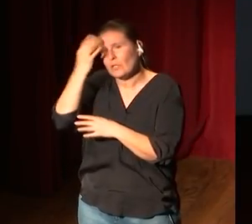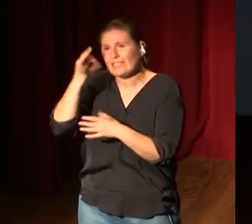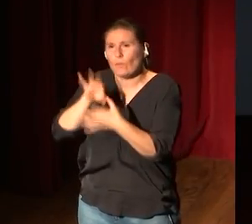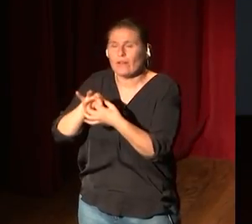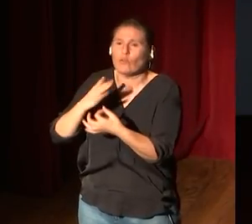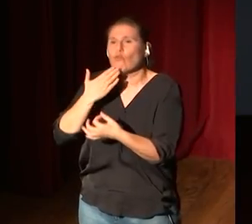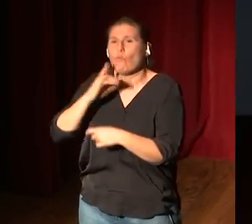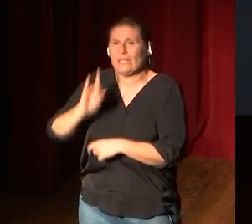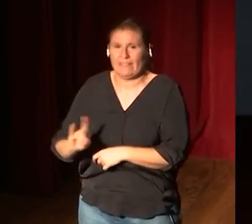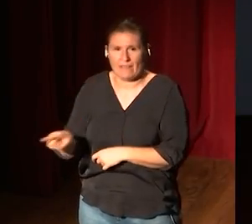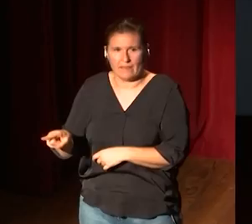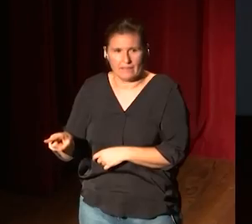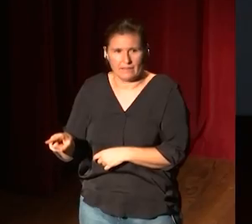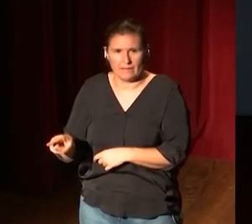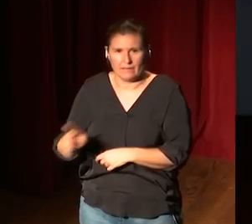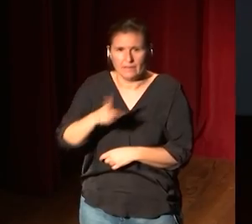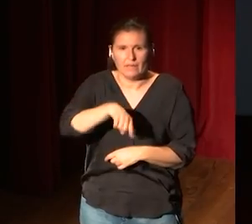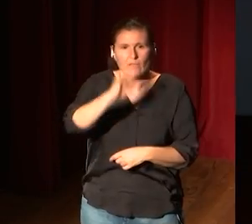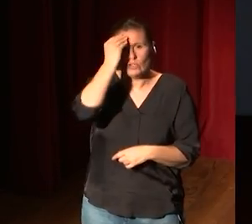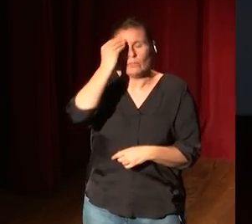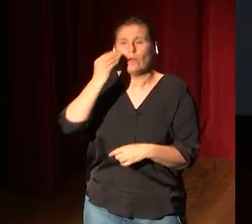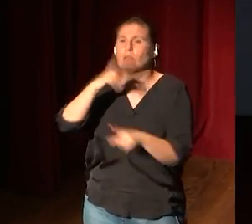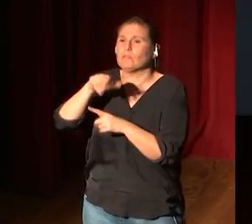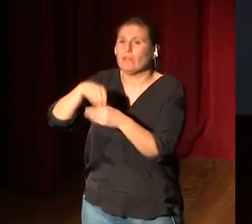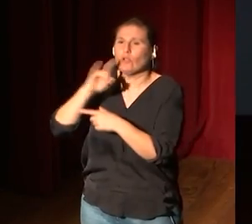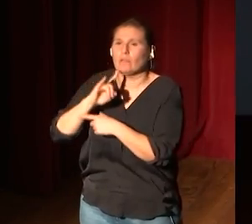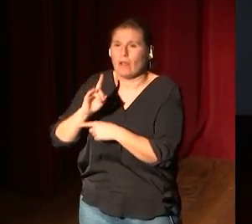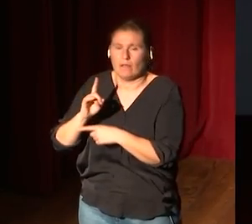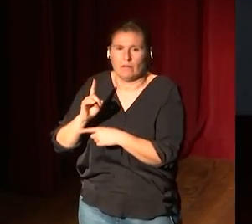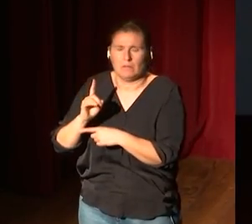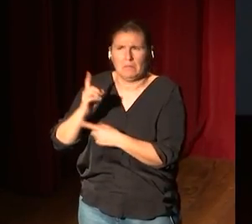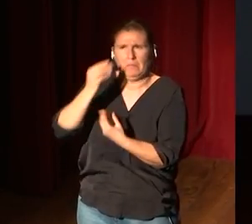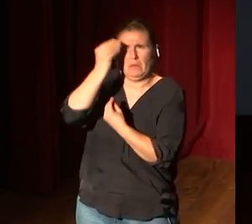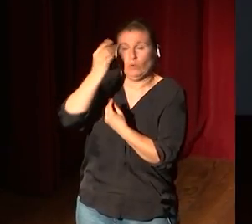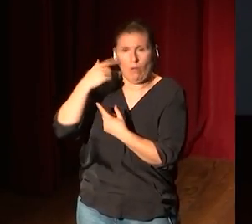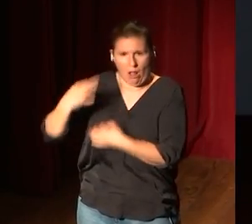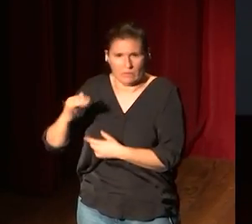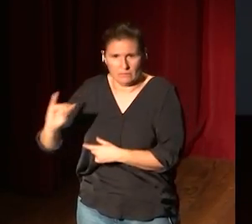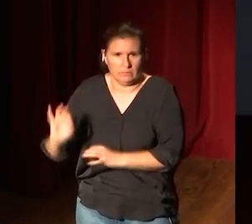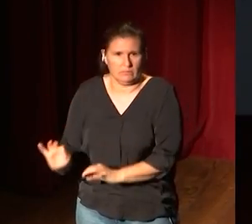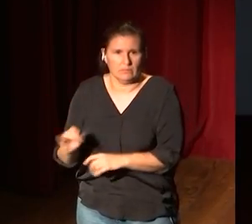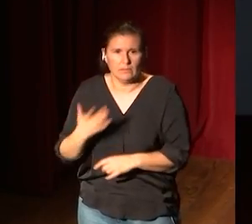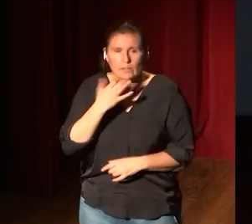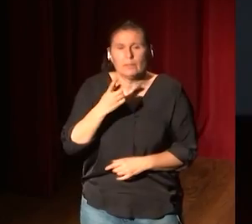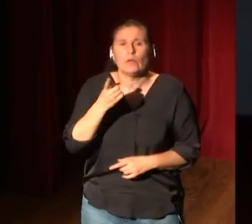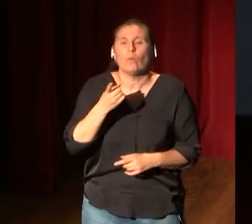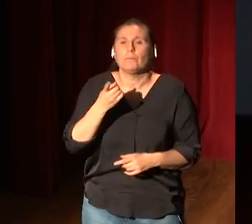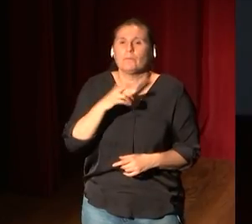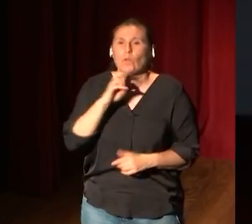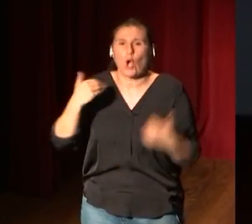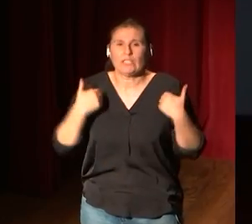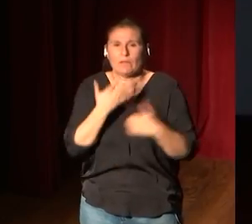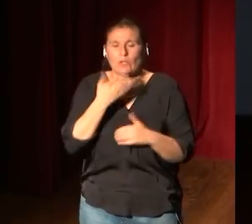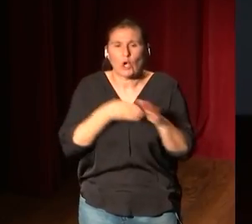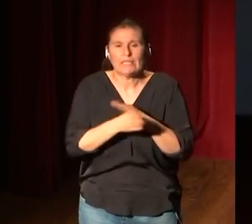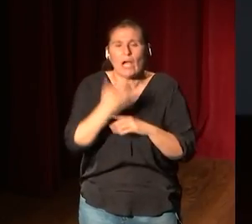nadie se pregunta si hay electricistas en el museo por supuesto que lo hay pero un conservador lo primero que hace cuando entra a una exposición o